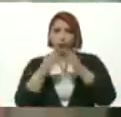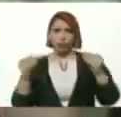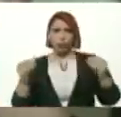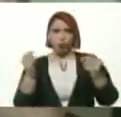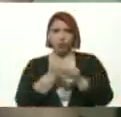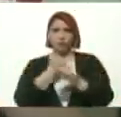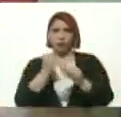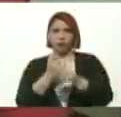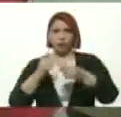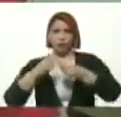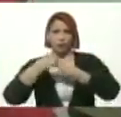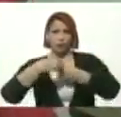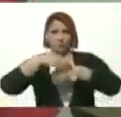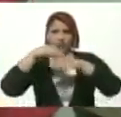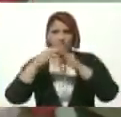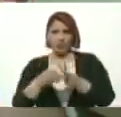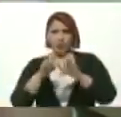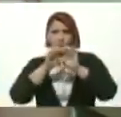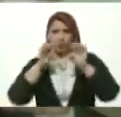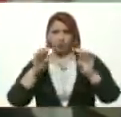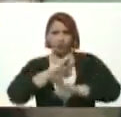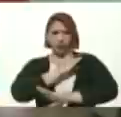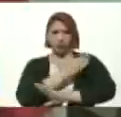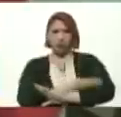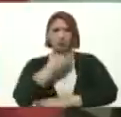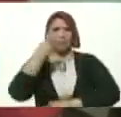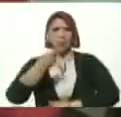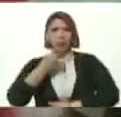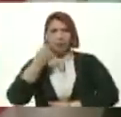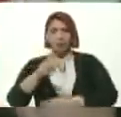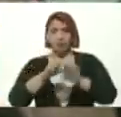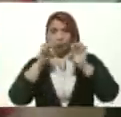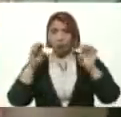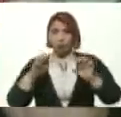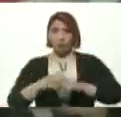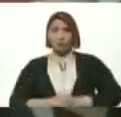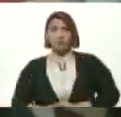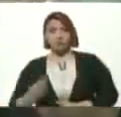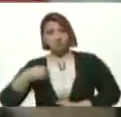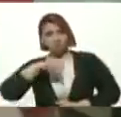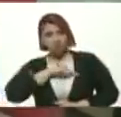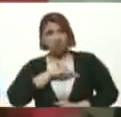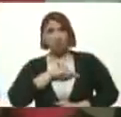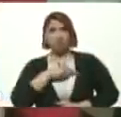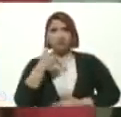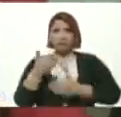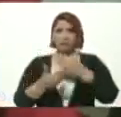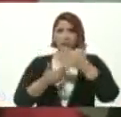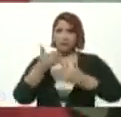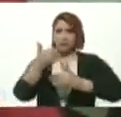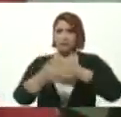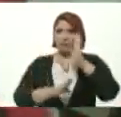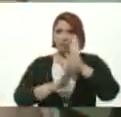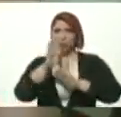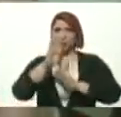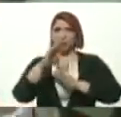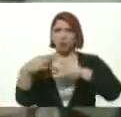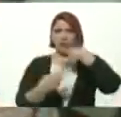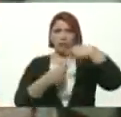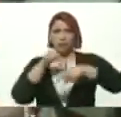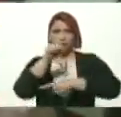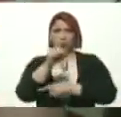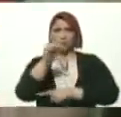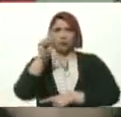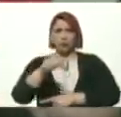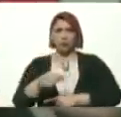Ministerio Para Fortalecer Las Políticas Educativas Para Nosotros Avanzar En Revolución Y